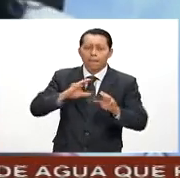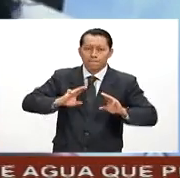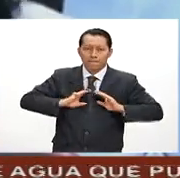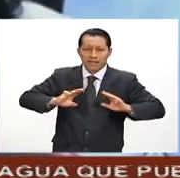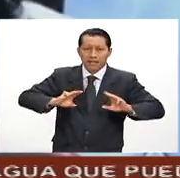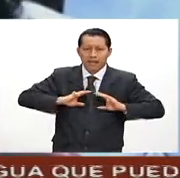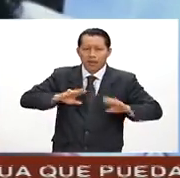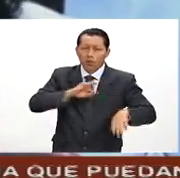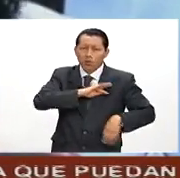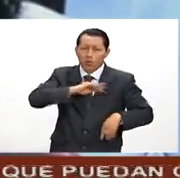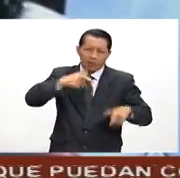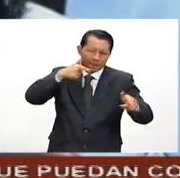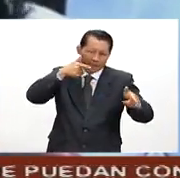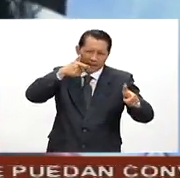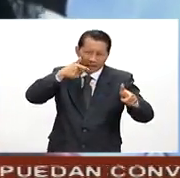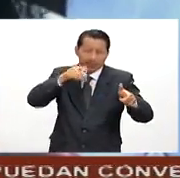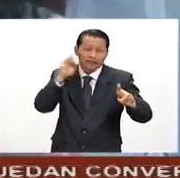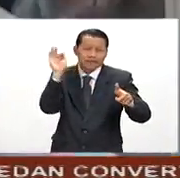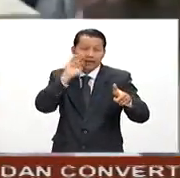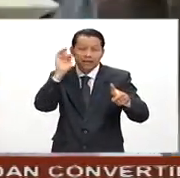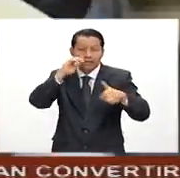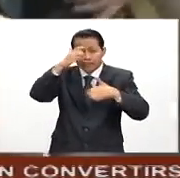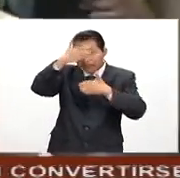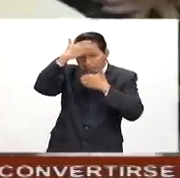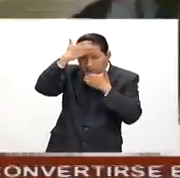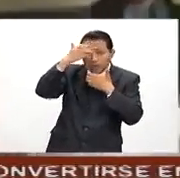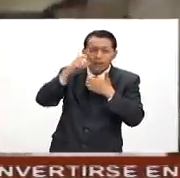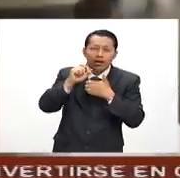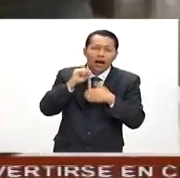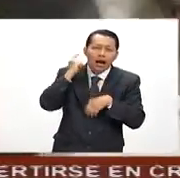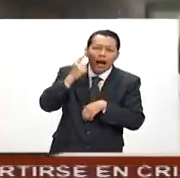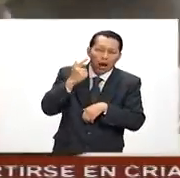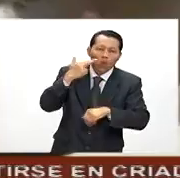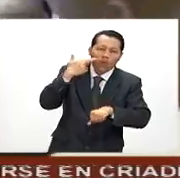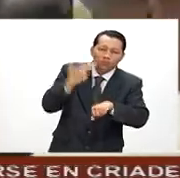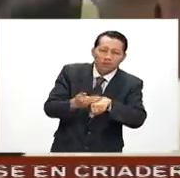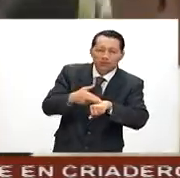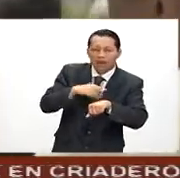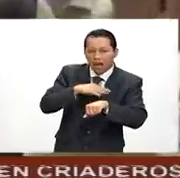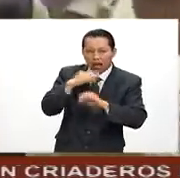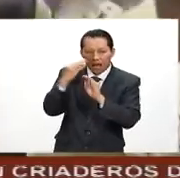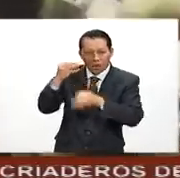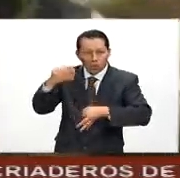disparar contra sospechosos de terrorismo sin responsabilidad entre tribunales civiles.